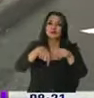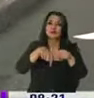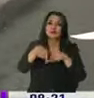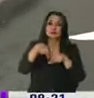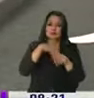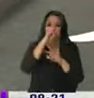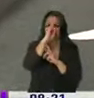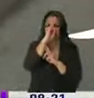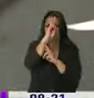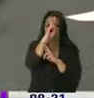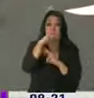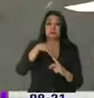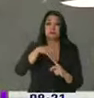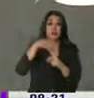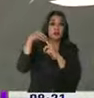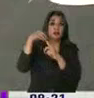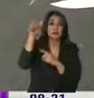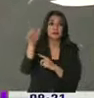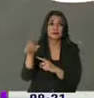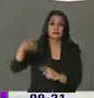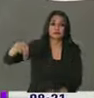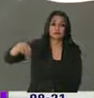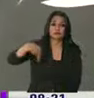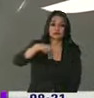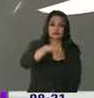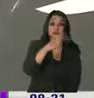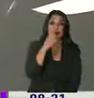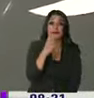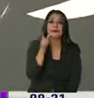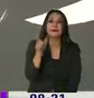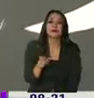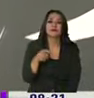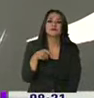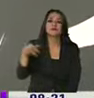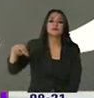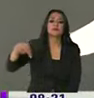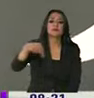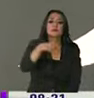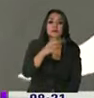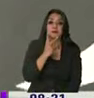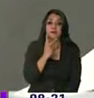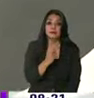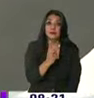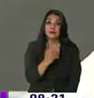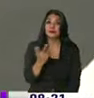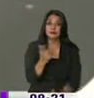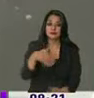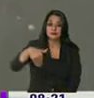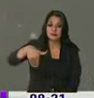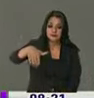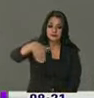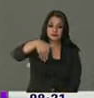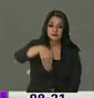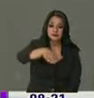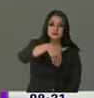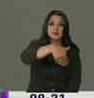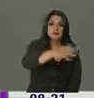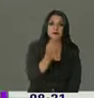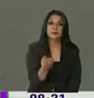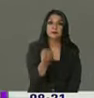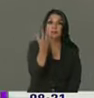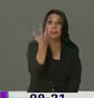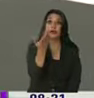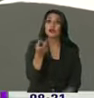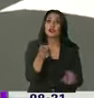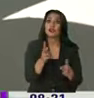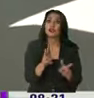como de prioridad para el peatón. Si lo vemos de cómo se conforma, está con las líneas cebra y además tiene